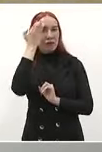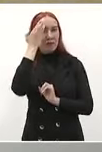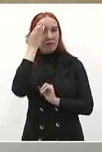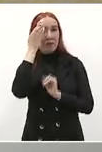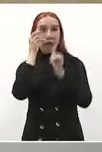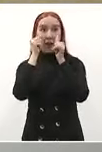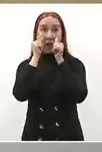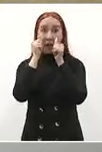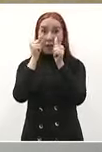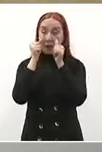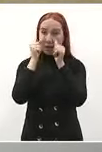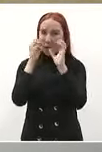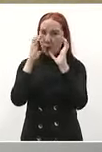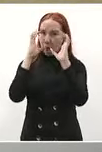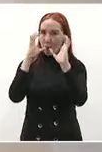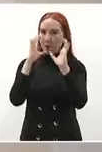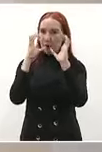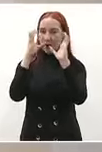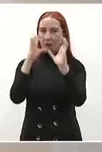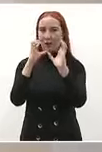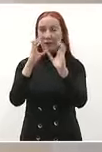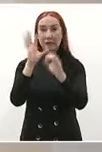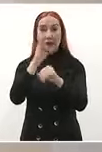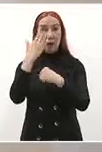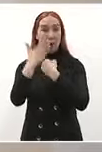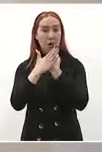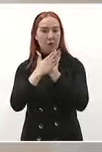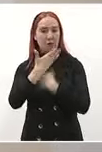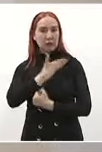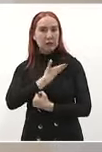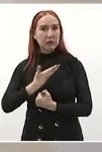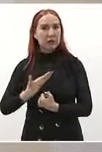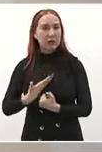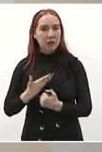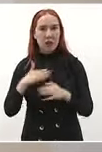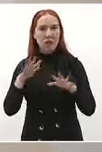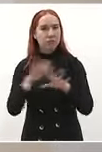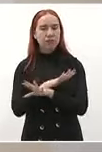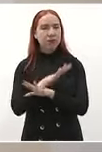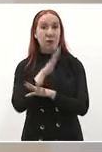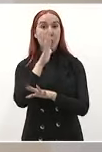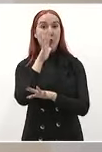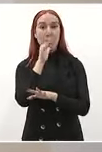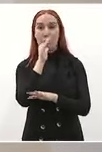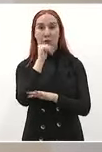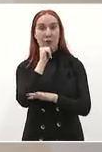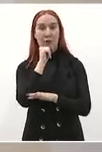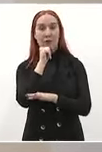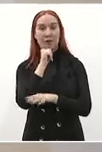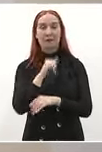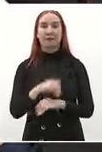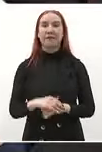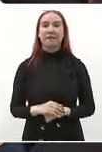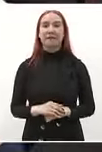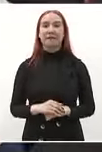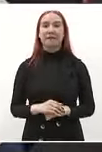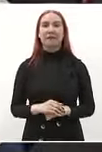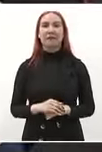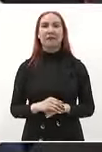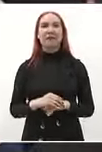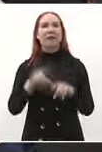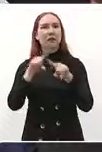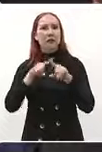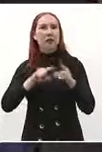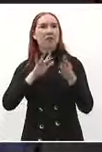quien llegue no puedan cambiar los apoyos la